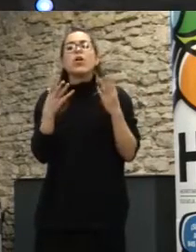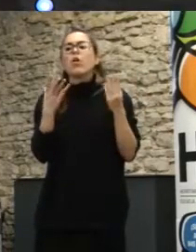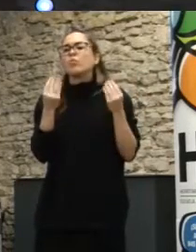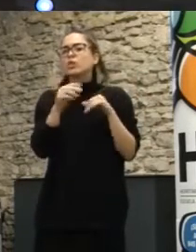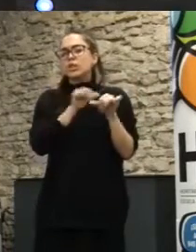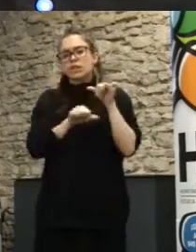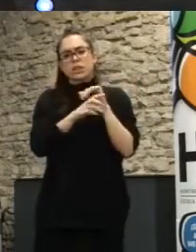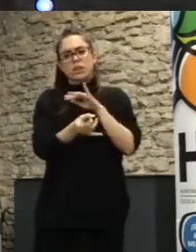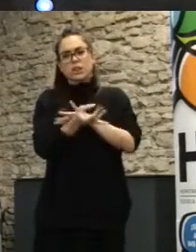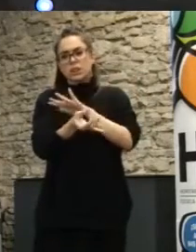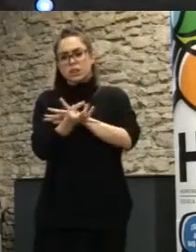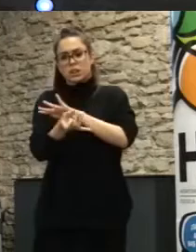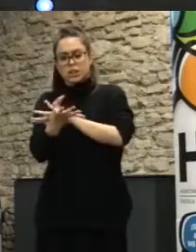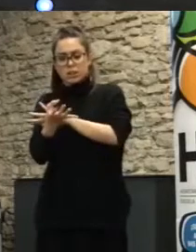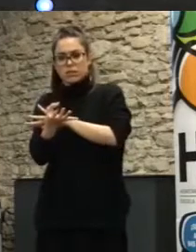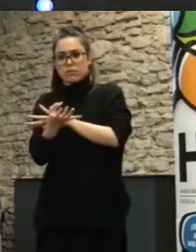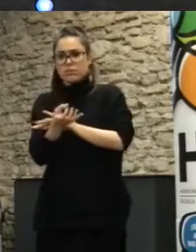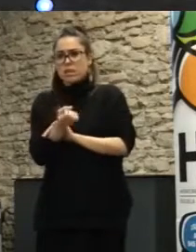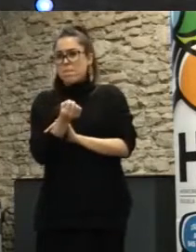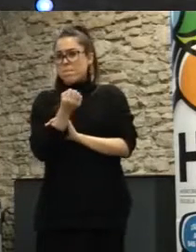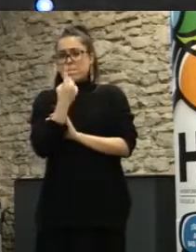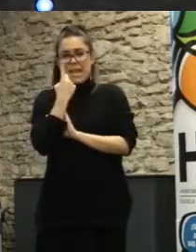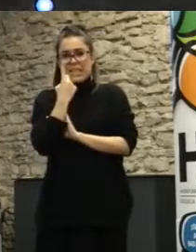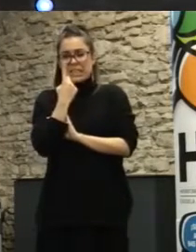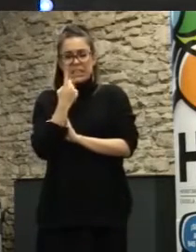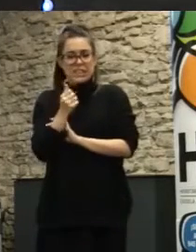miles de asociaciones